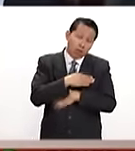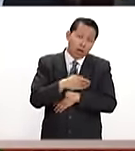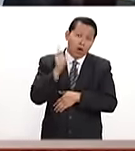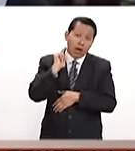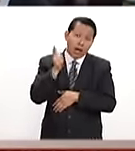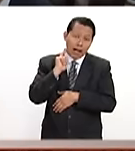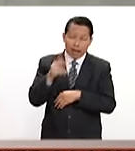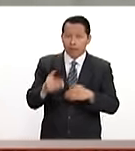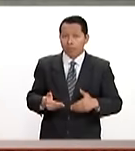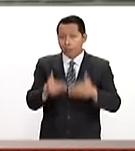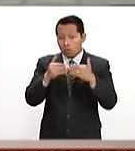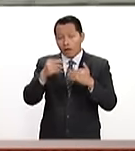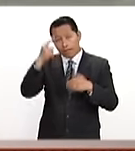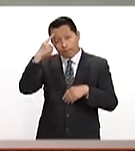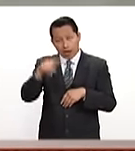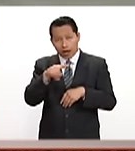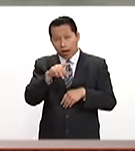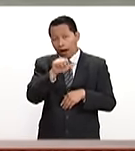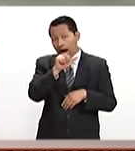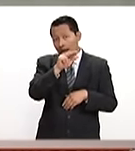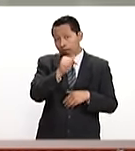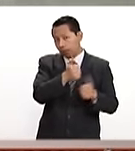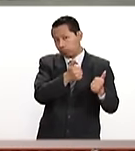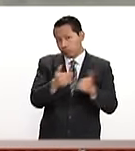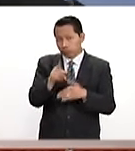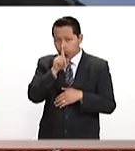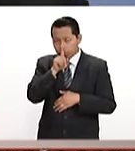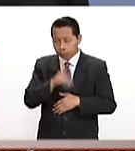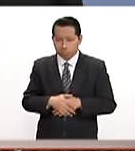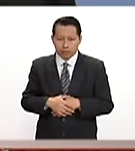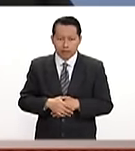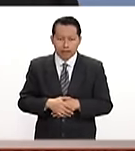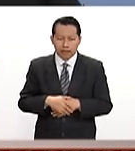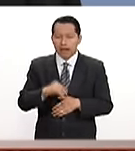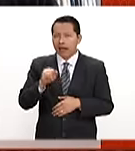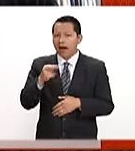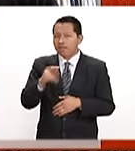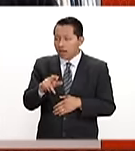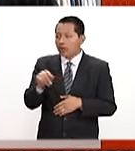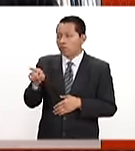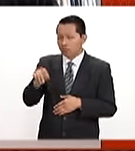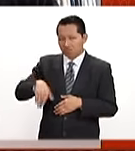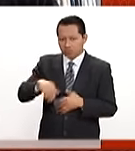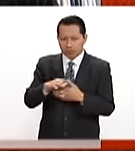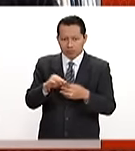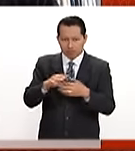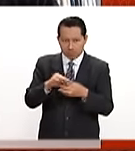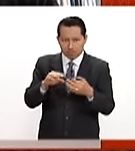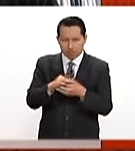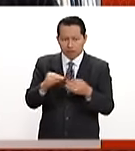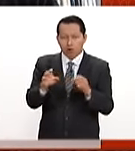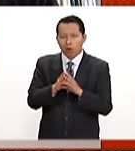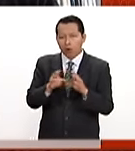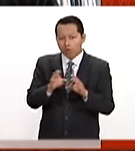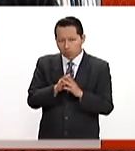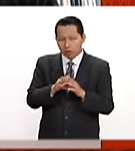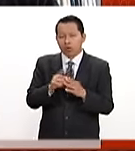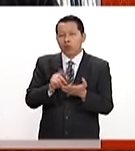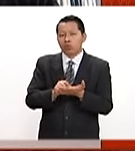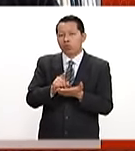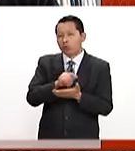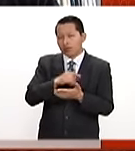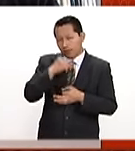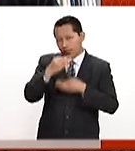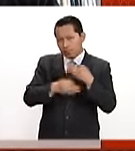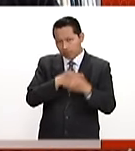también sirva para que no pasen armas allá para acá. Javier, como tú bien comentabas, vía propaganda, vía Twitter,